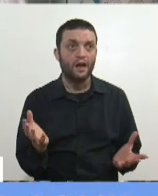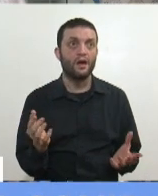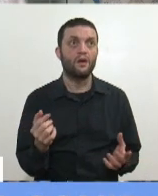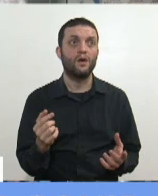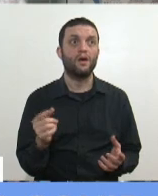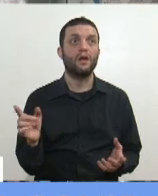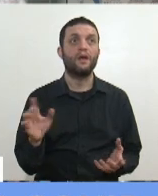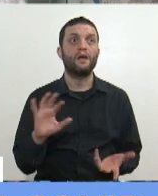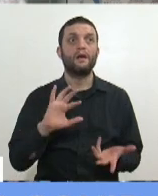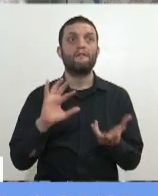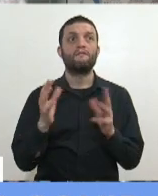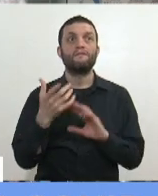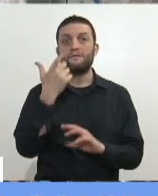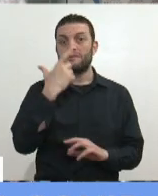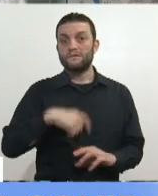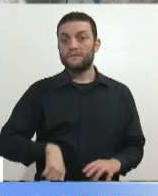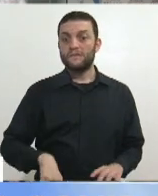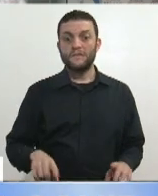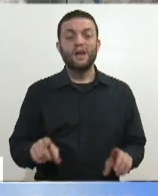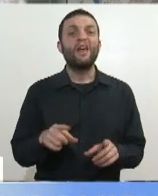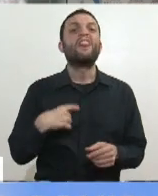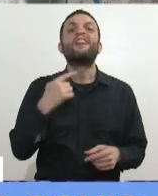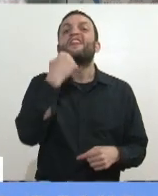actitud porque viene el año electoral.